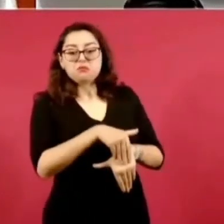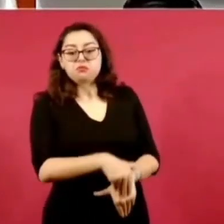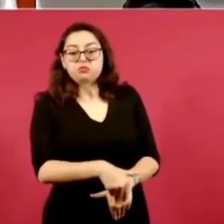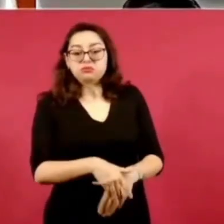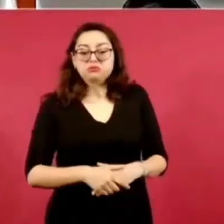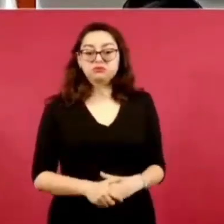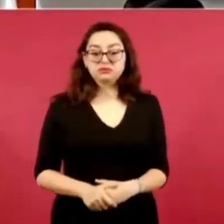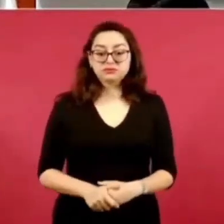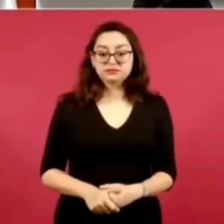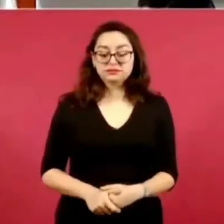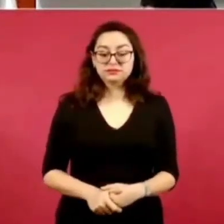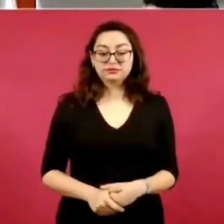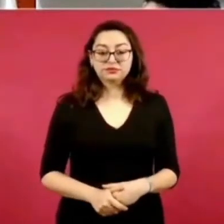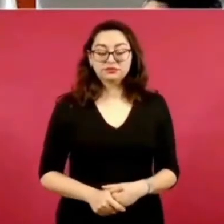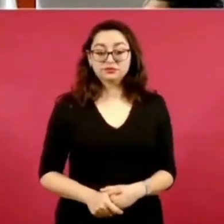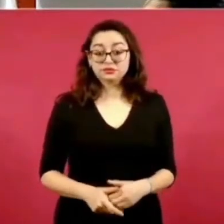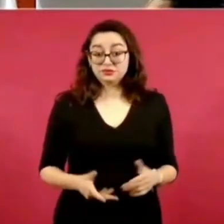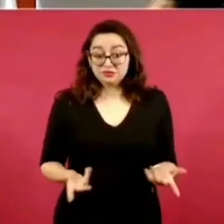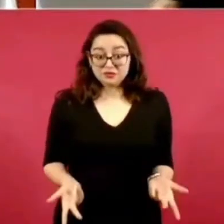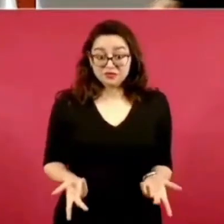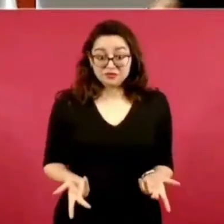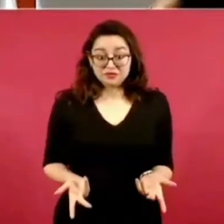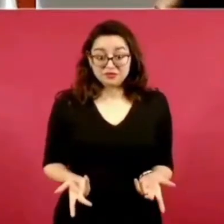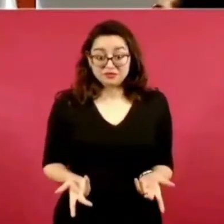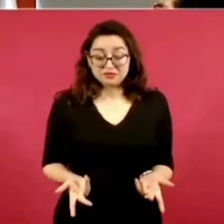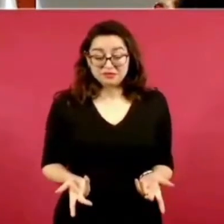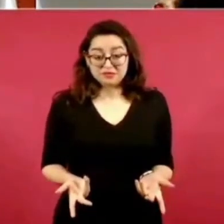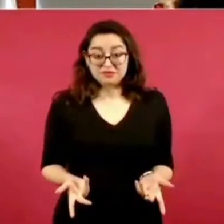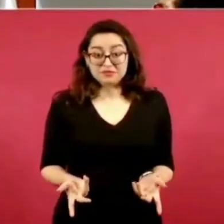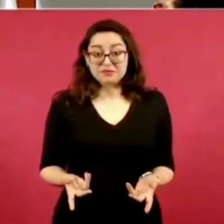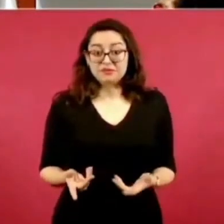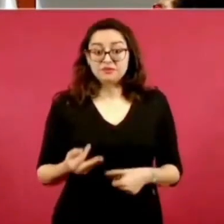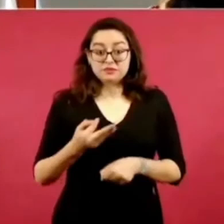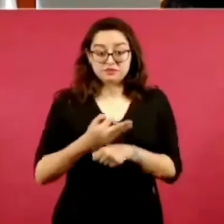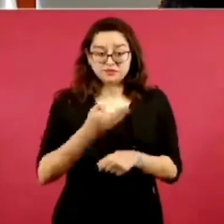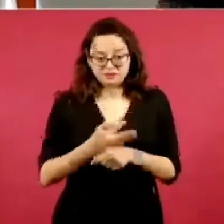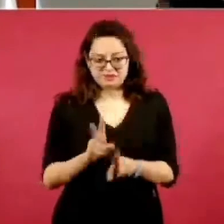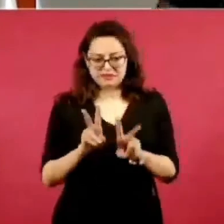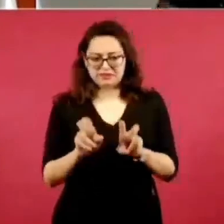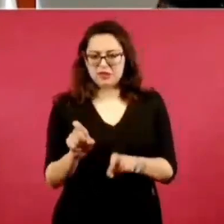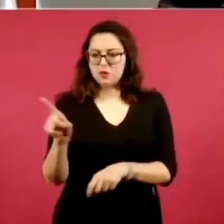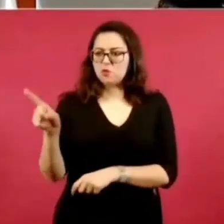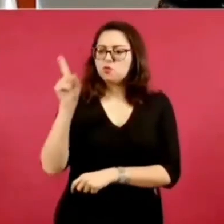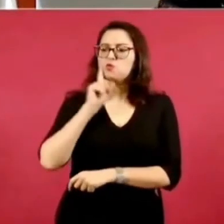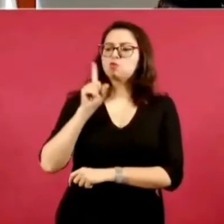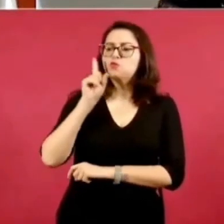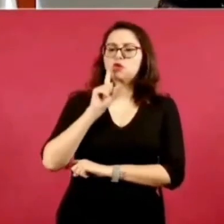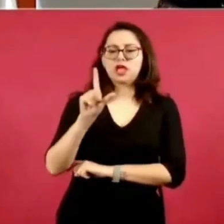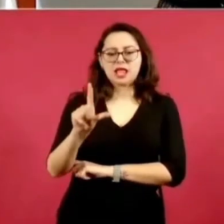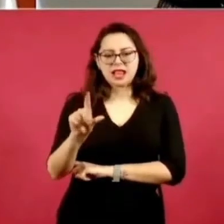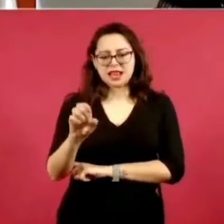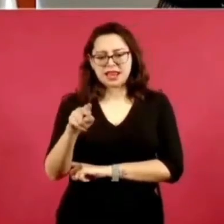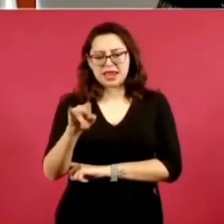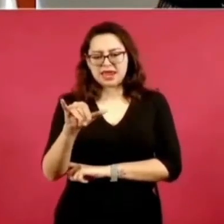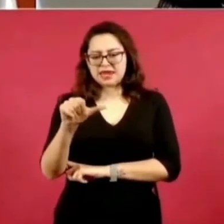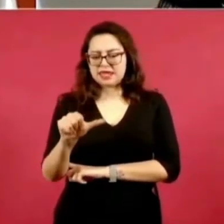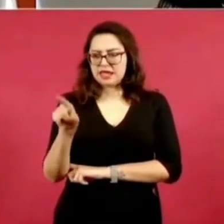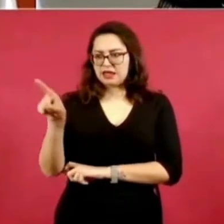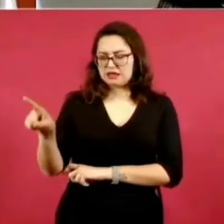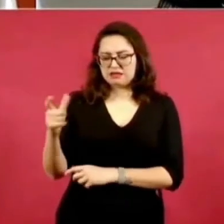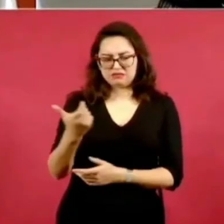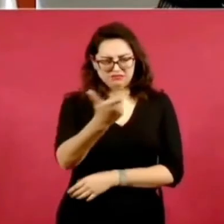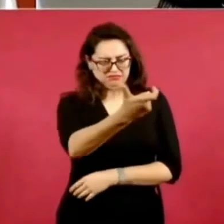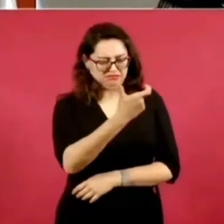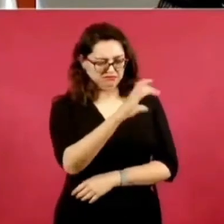del caso de la ministra Lenia, que devuelve parte de su